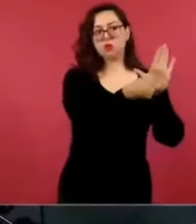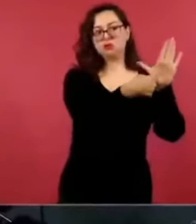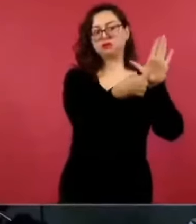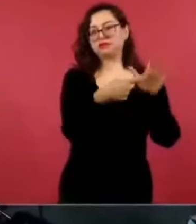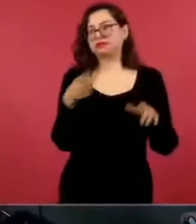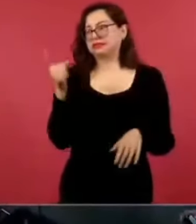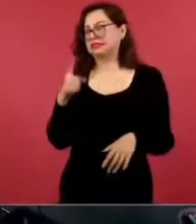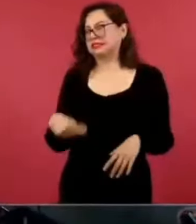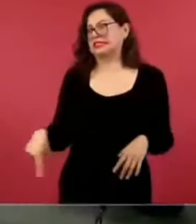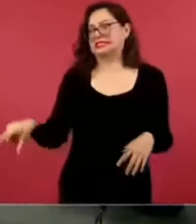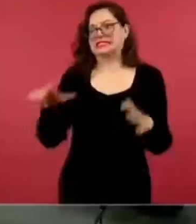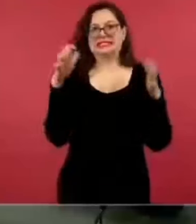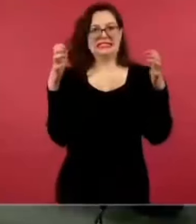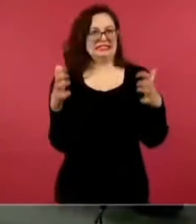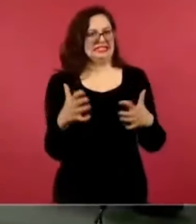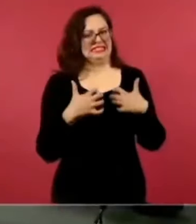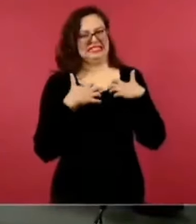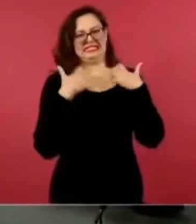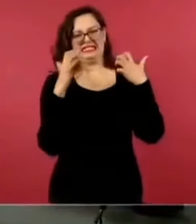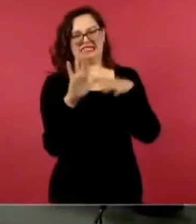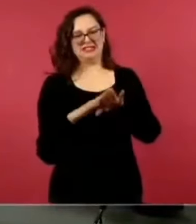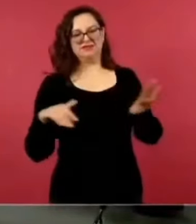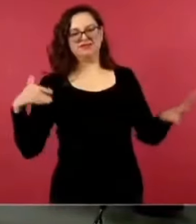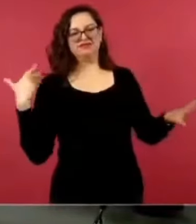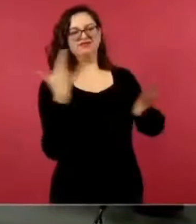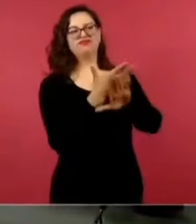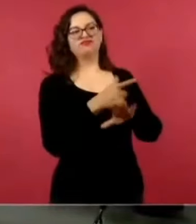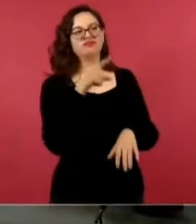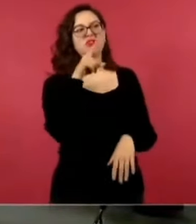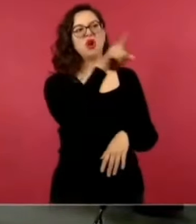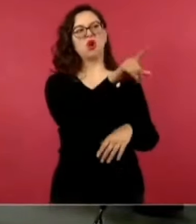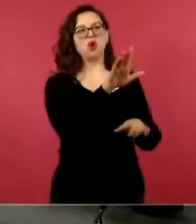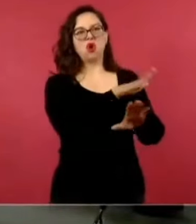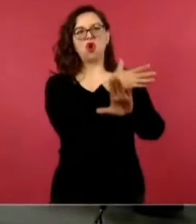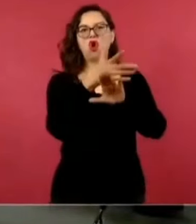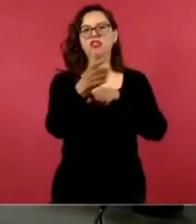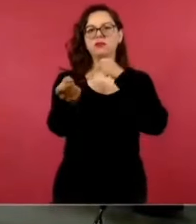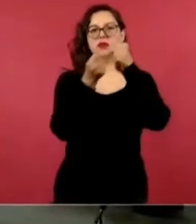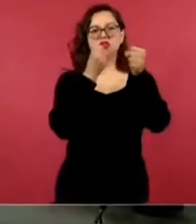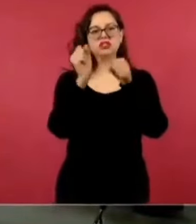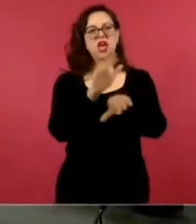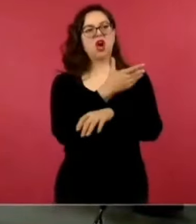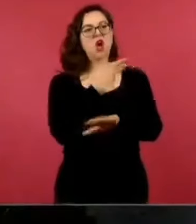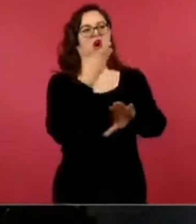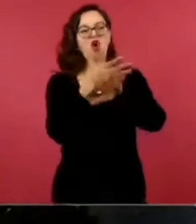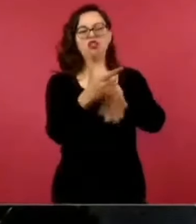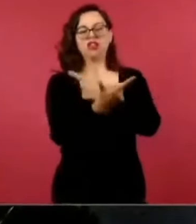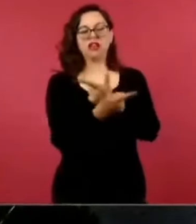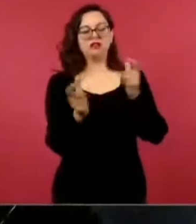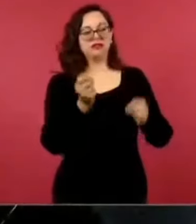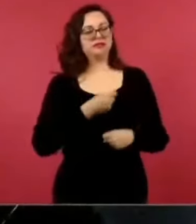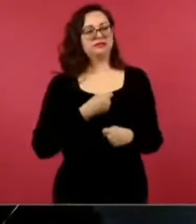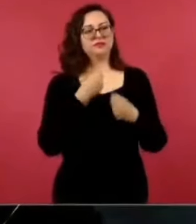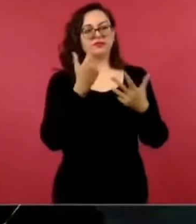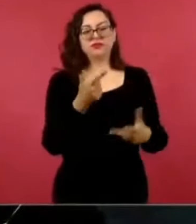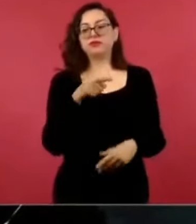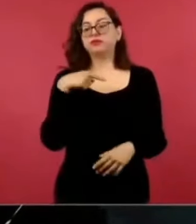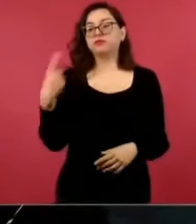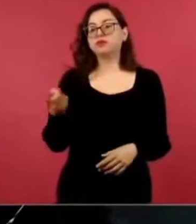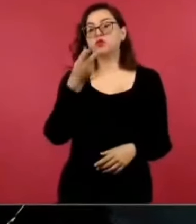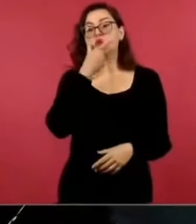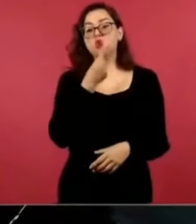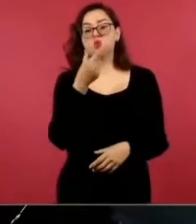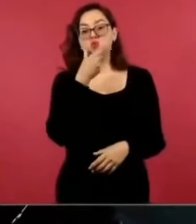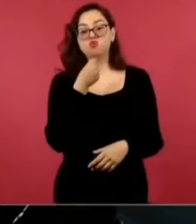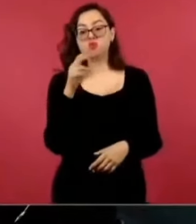mañanera con Pablo Gómez fue una amenaza para la libertad de expresión. Además, Córdoba se atrevió a decir, a